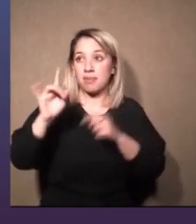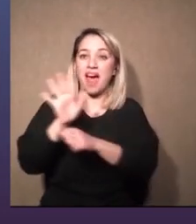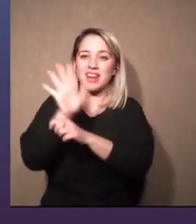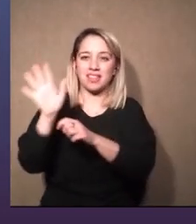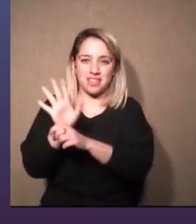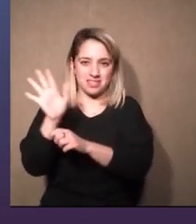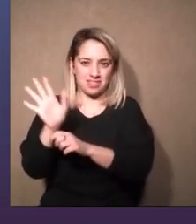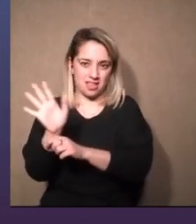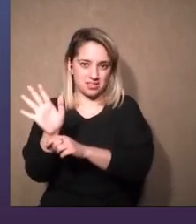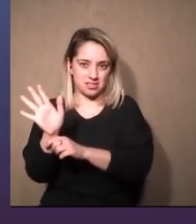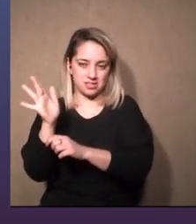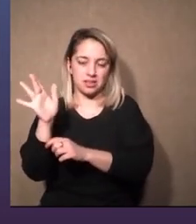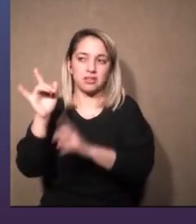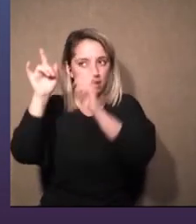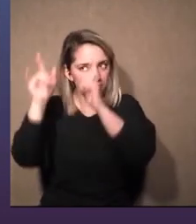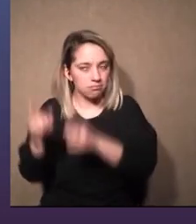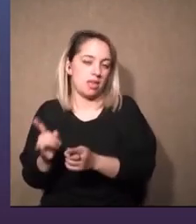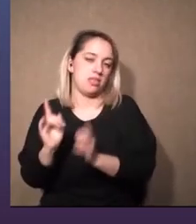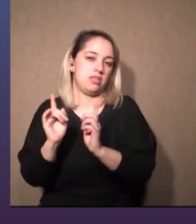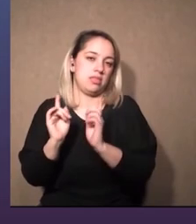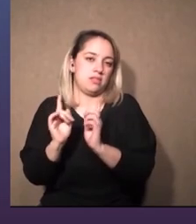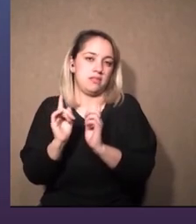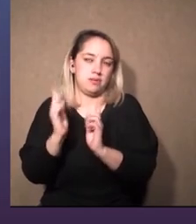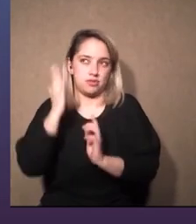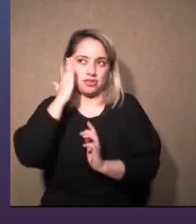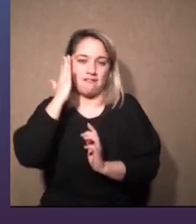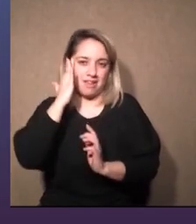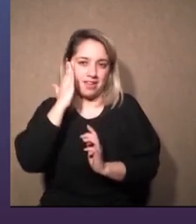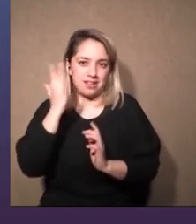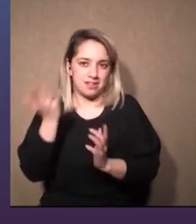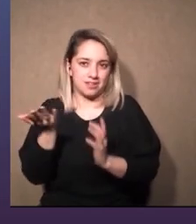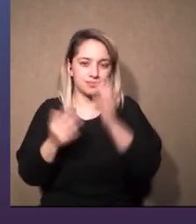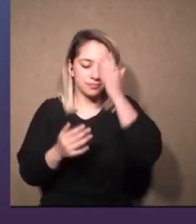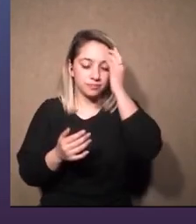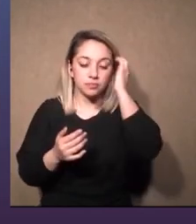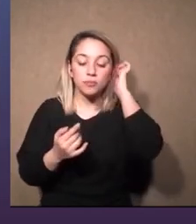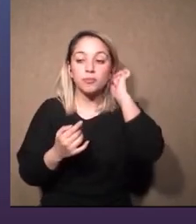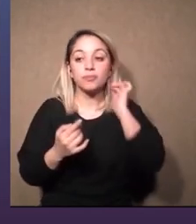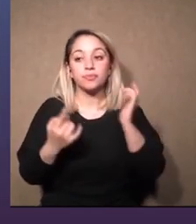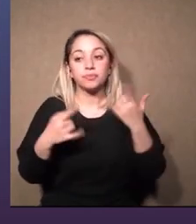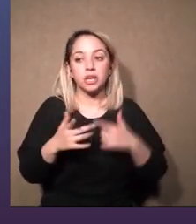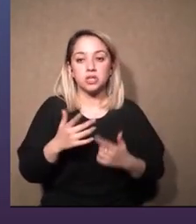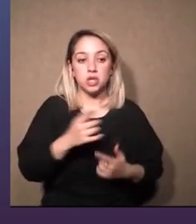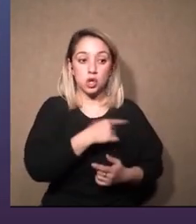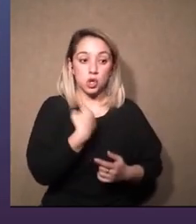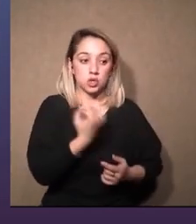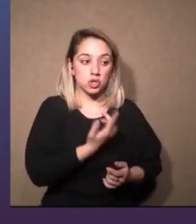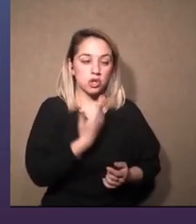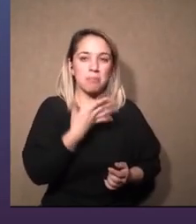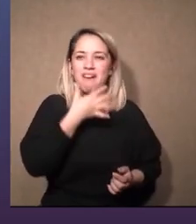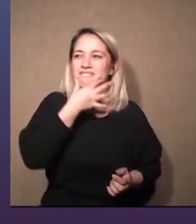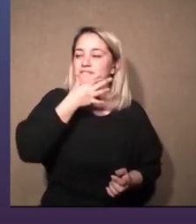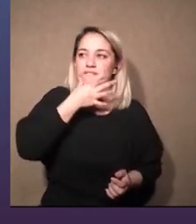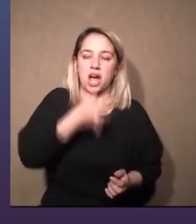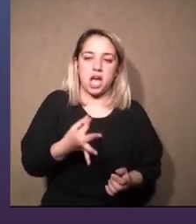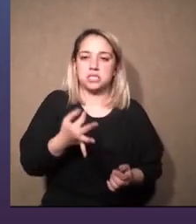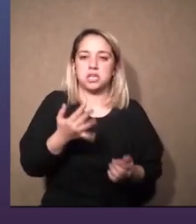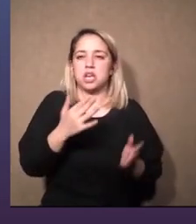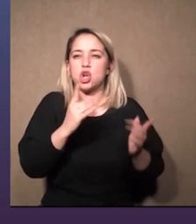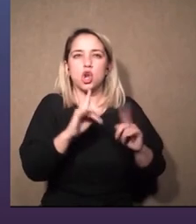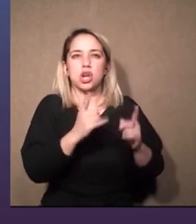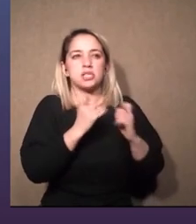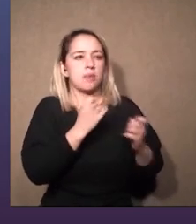entonces eso nos permite muy silenciosamente muy rápido sin tener que coordinar mucho